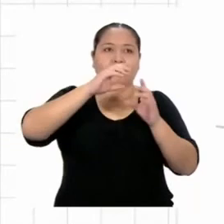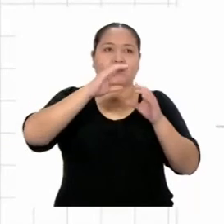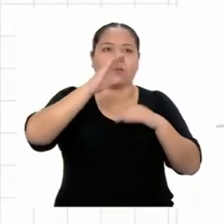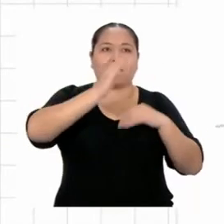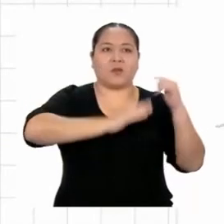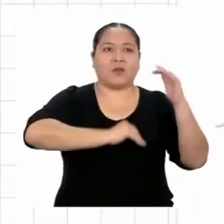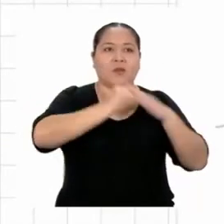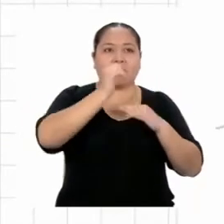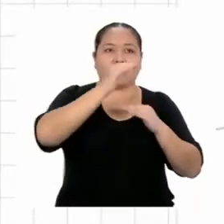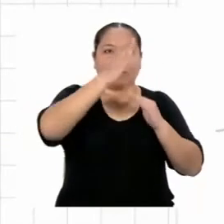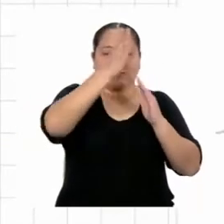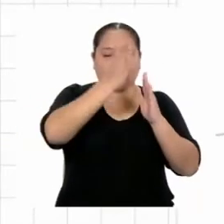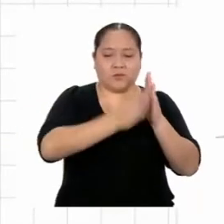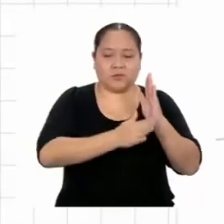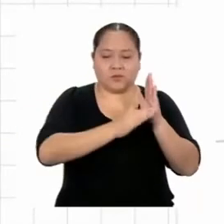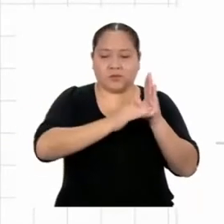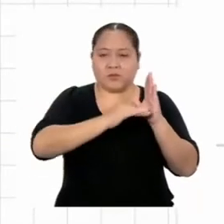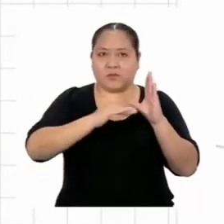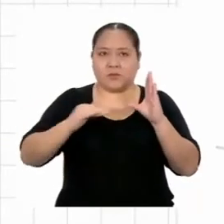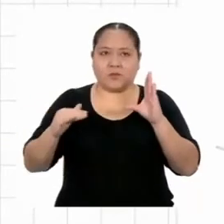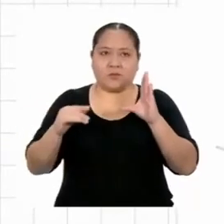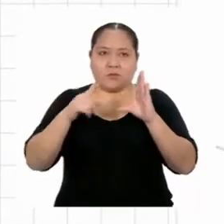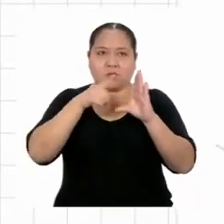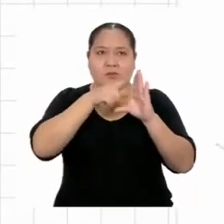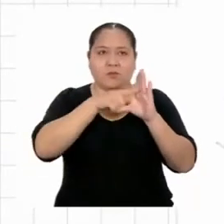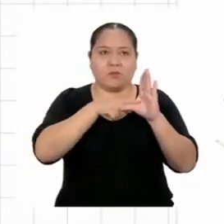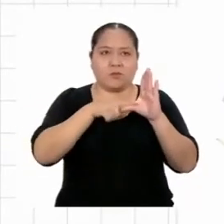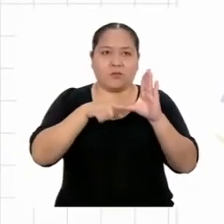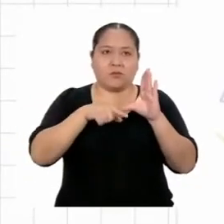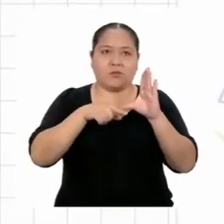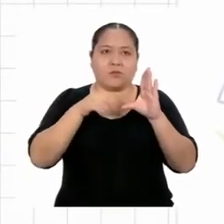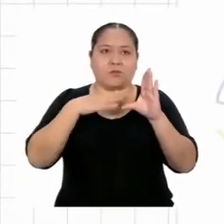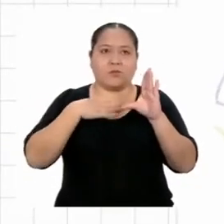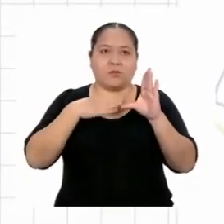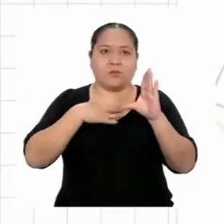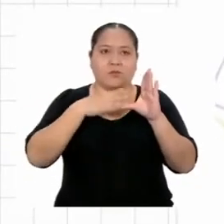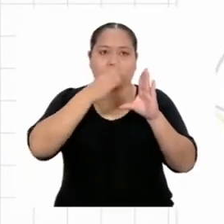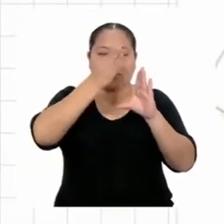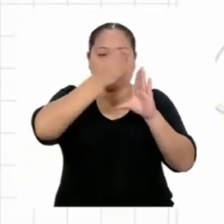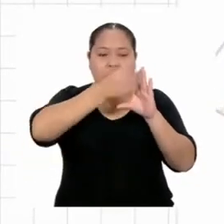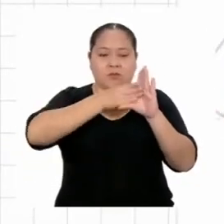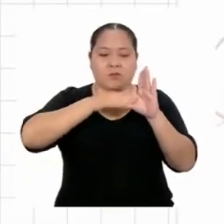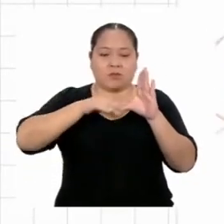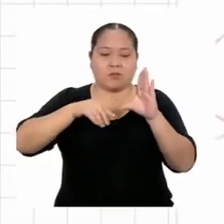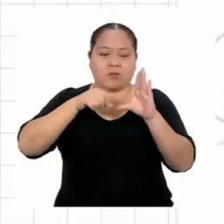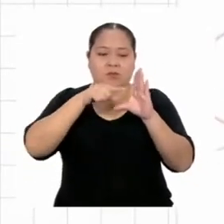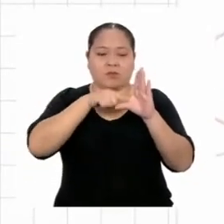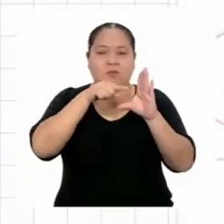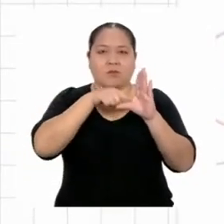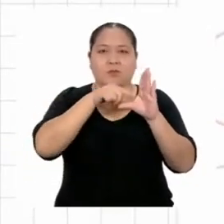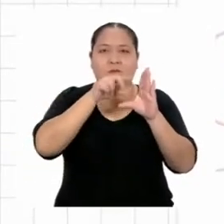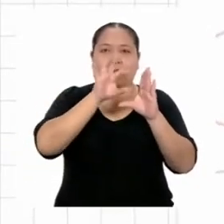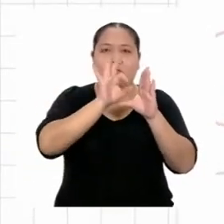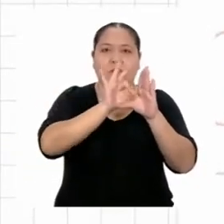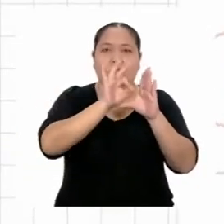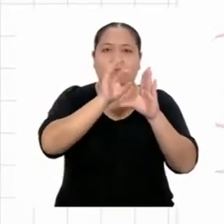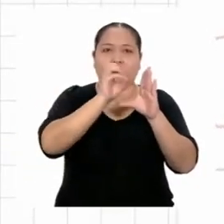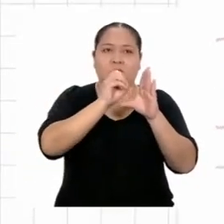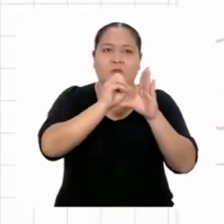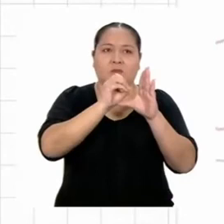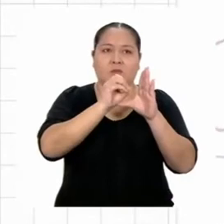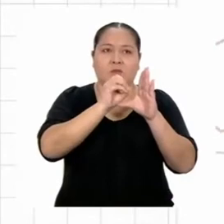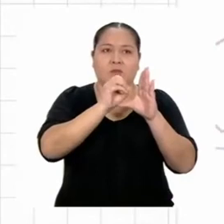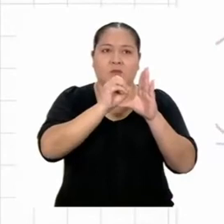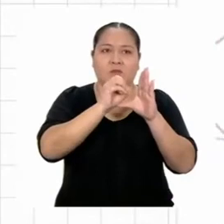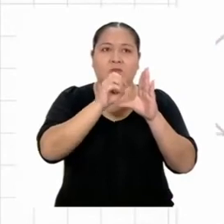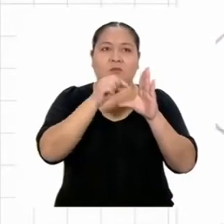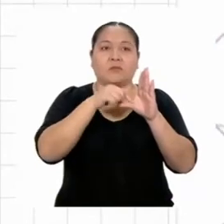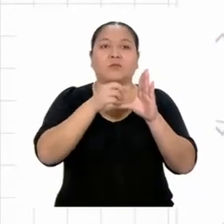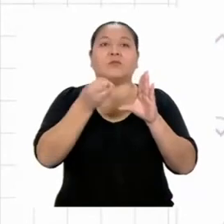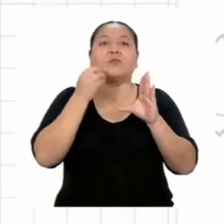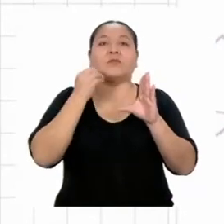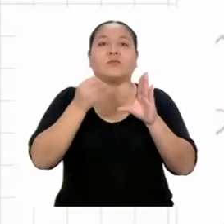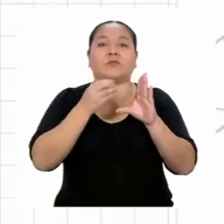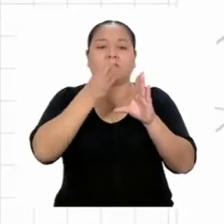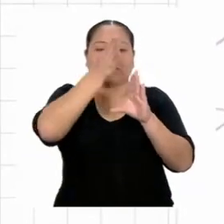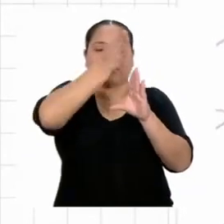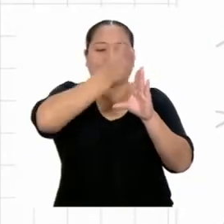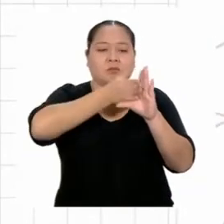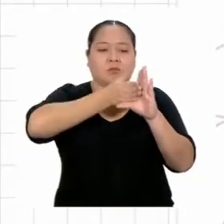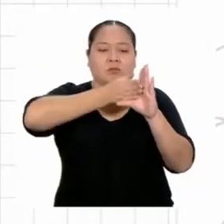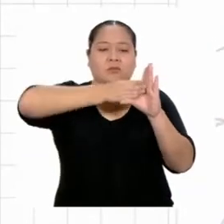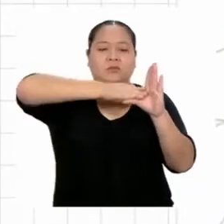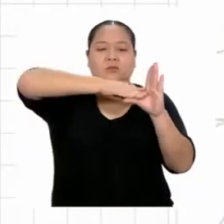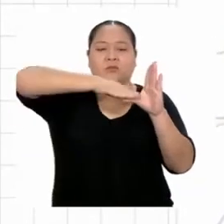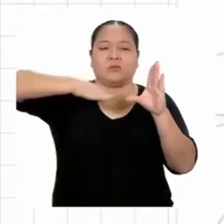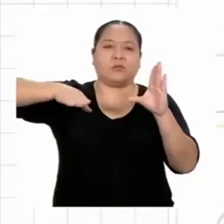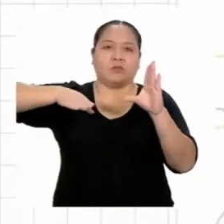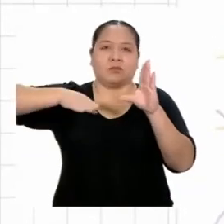con su base y el ángulo que se forma entre mi altura con mi base miden 90 grados, porque nosotros somos como una línea